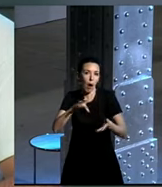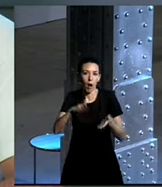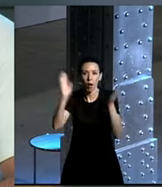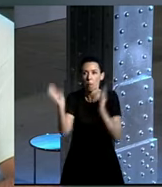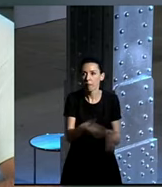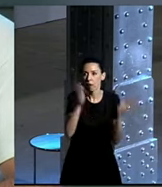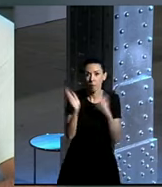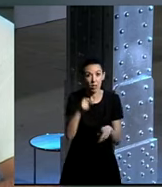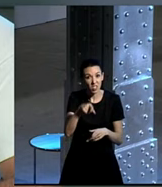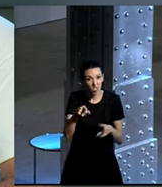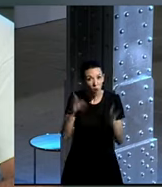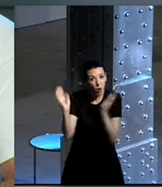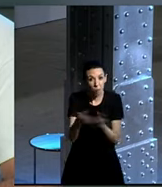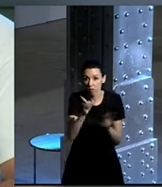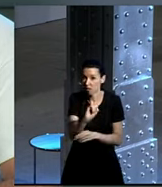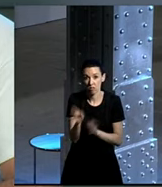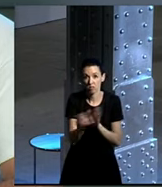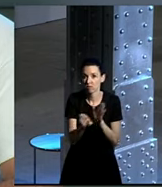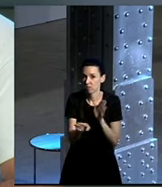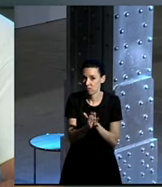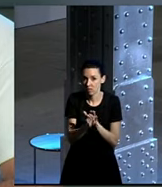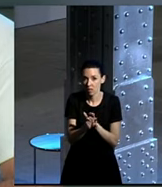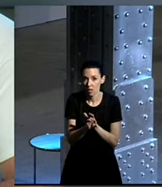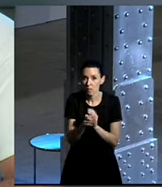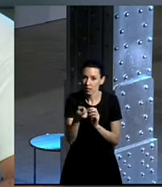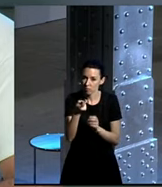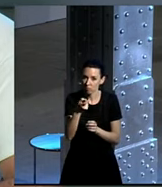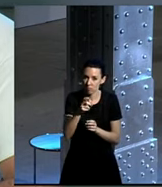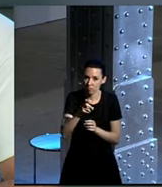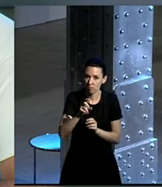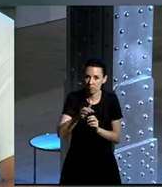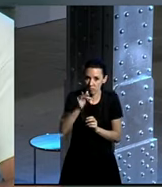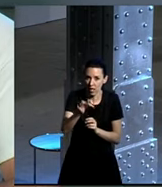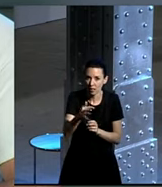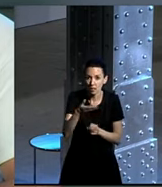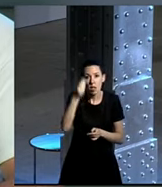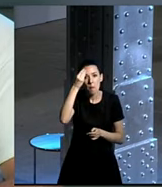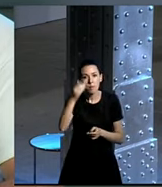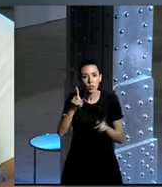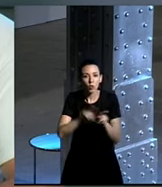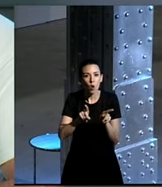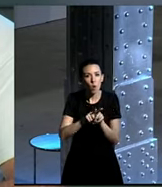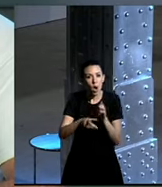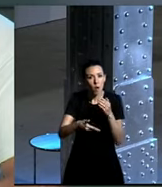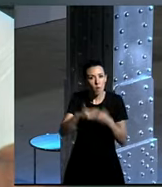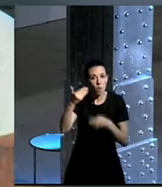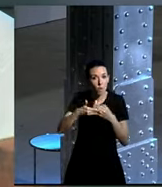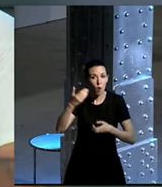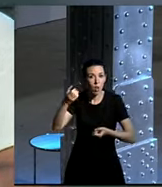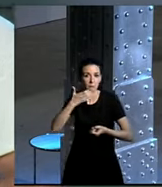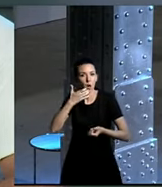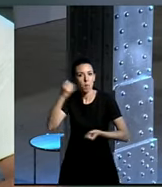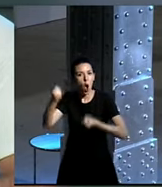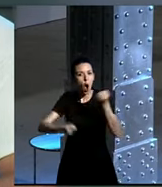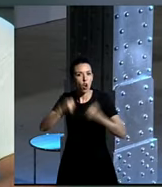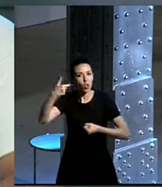esto no parece que sea nada pasajero. Y permite otro matiz al respecto. Yo creo que es más una moda un GTI, un Golf GTI o